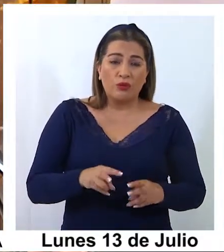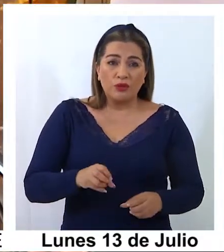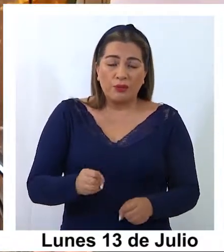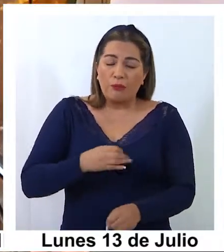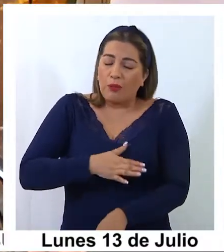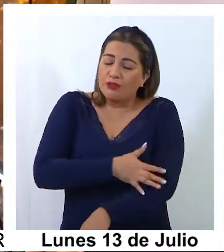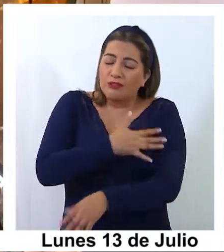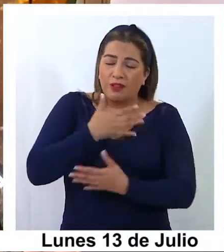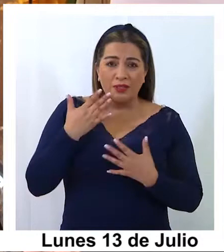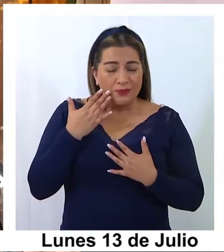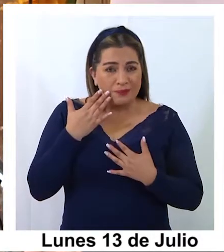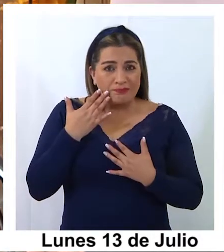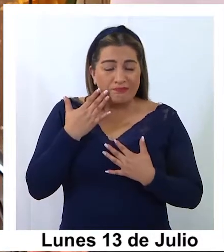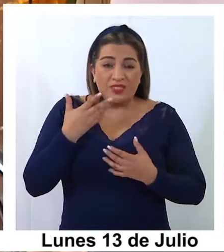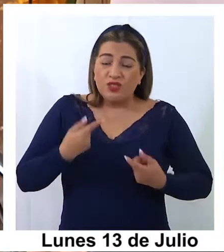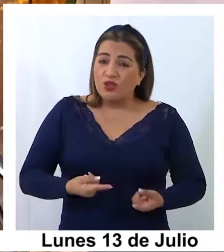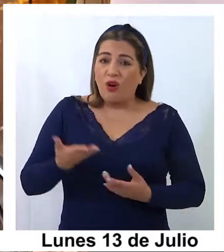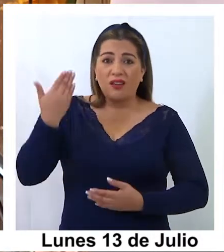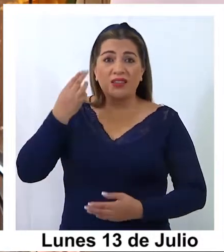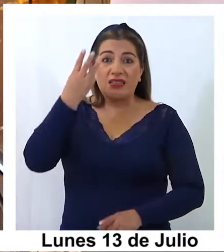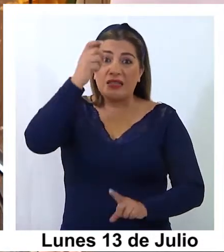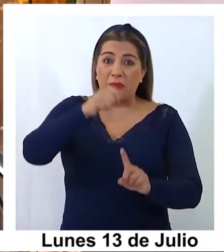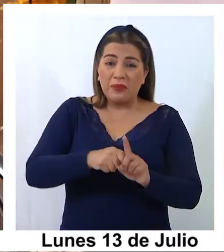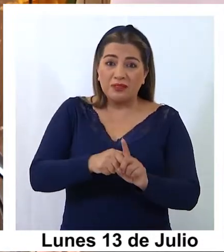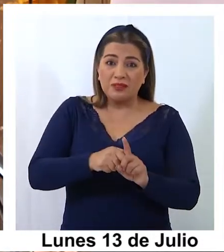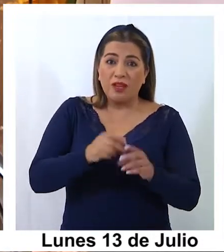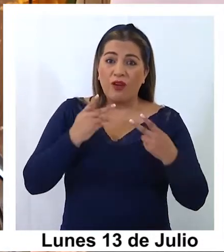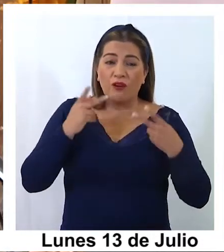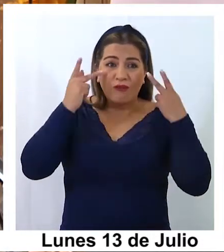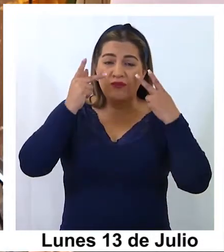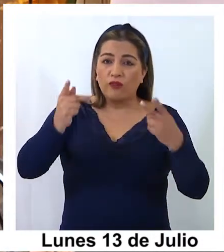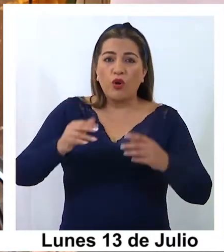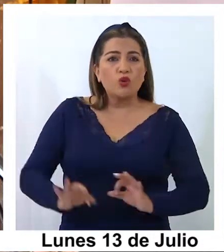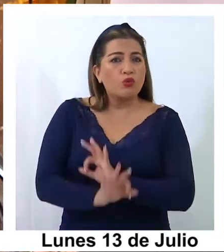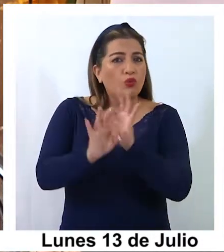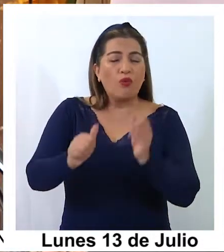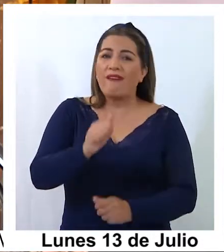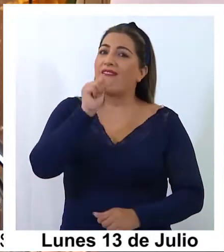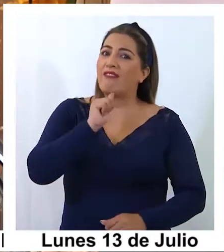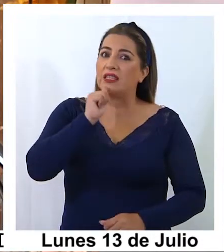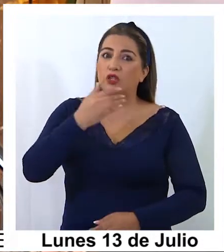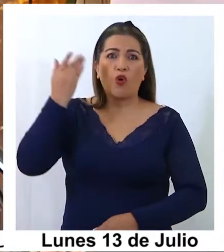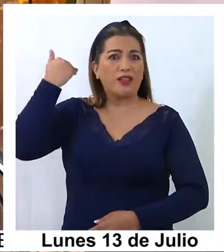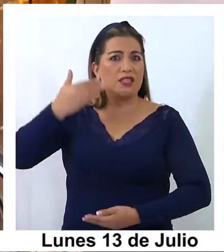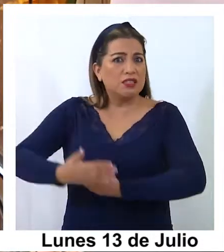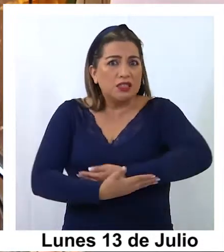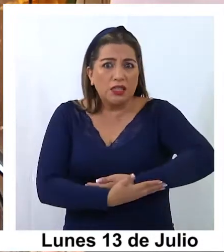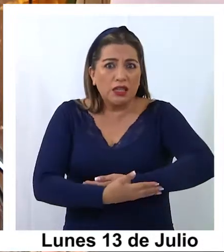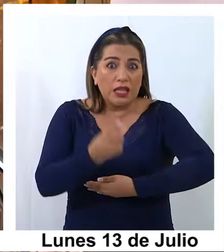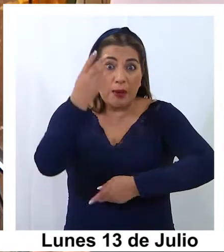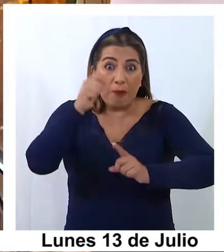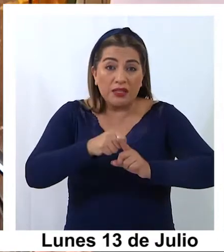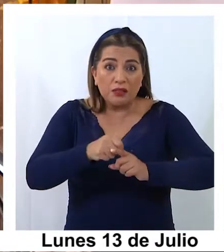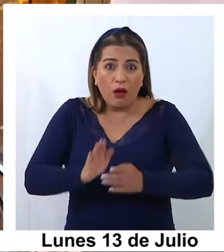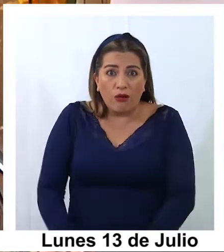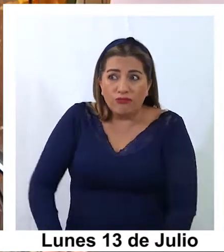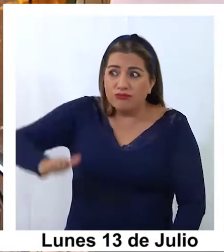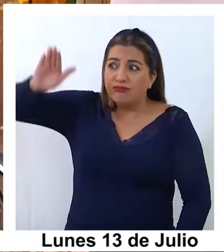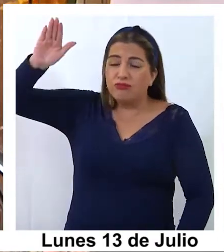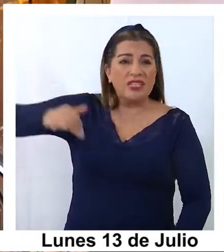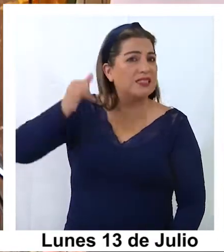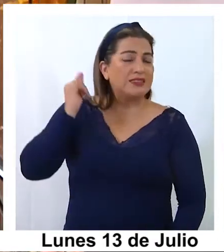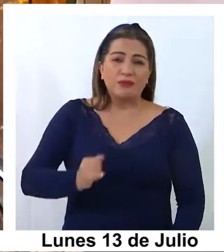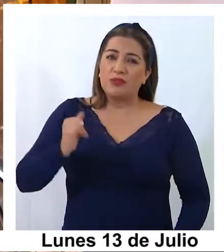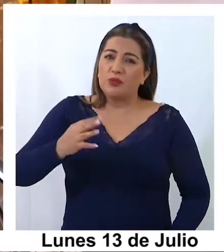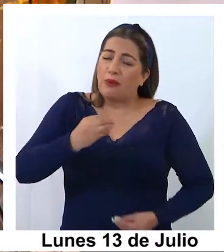o sea, me emociono, porque yo de los tres meses que voy a La Tirana nunca he faltado hasta la edad que tengo, y es una pena tan